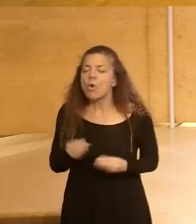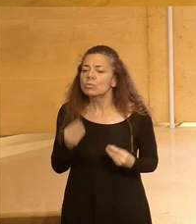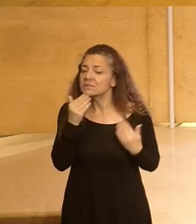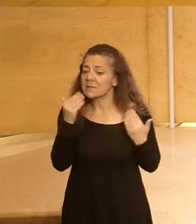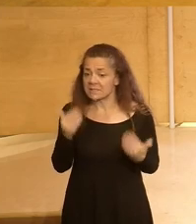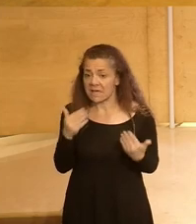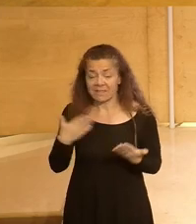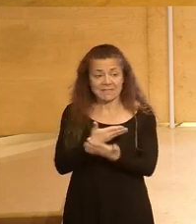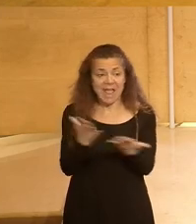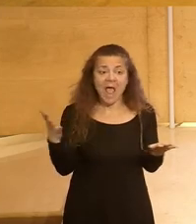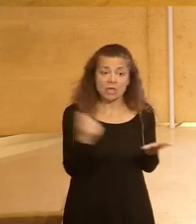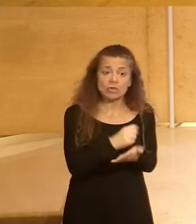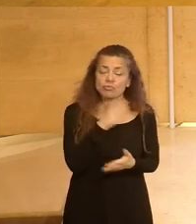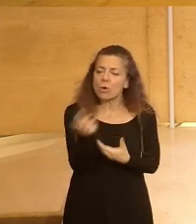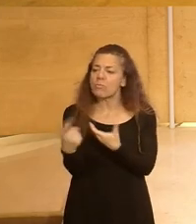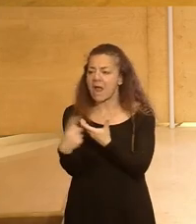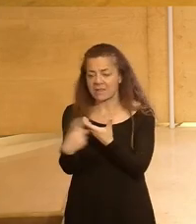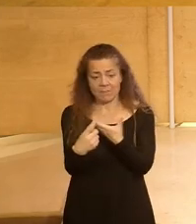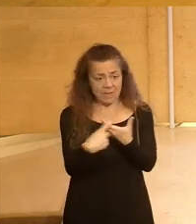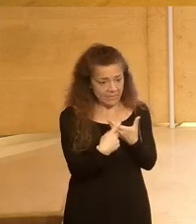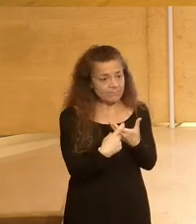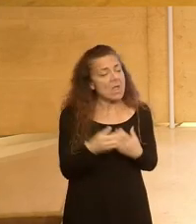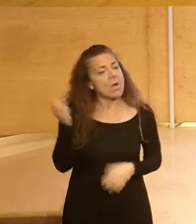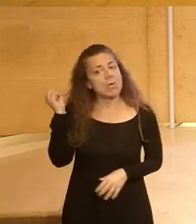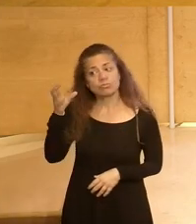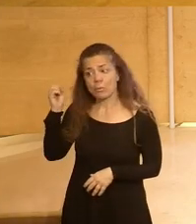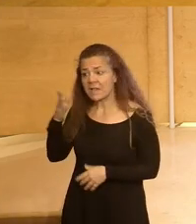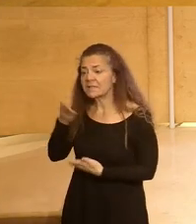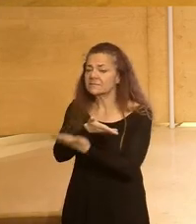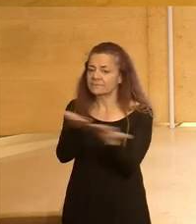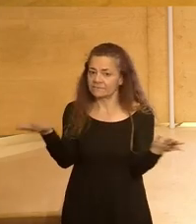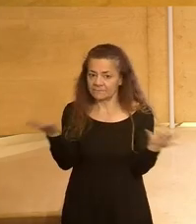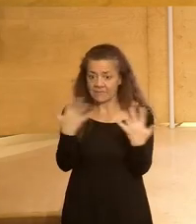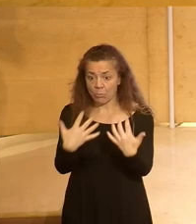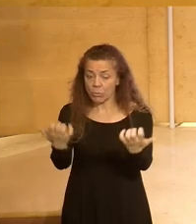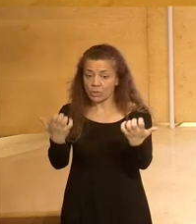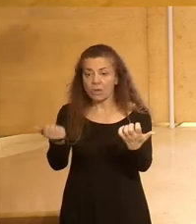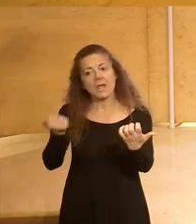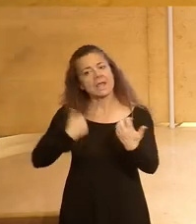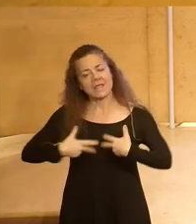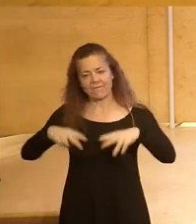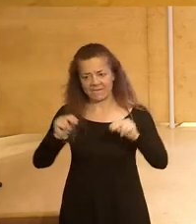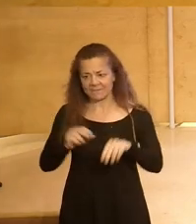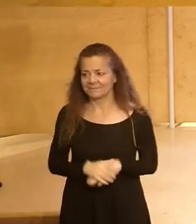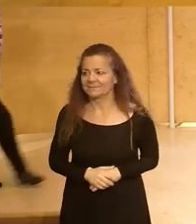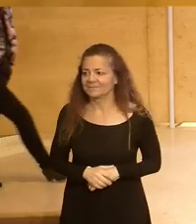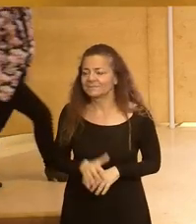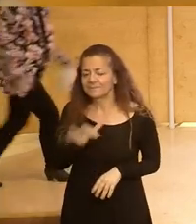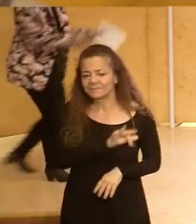Muchísimas gracias a todos por vuestra participación a los ponentes y al público y os dejamos de nuevo con María